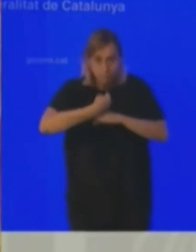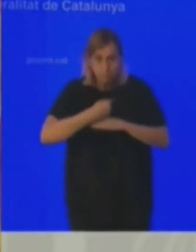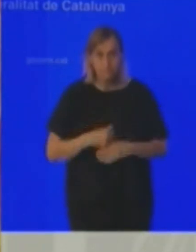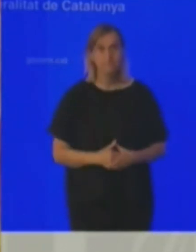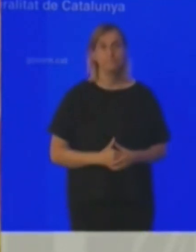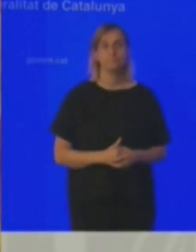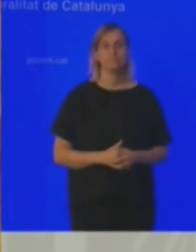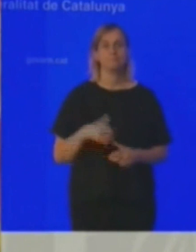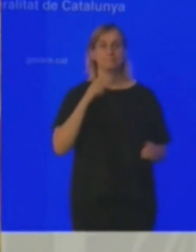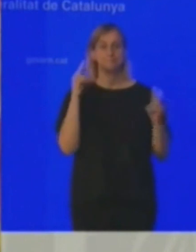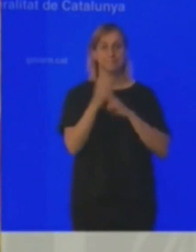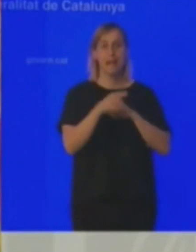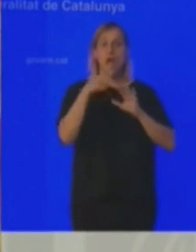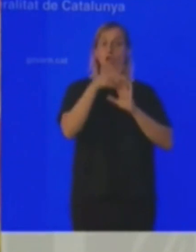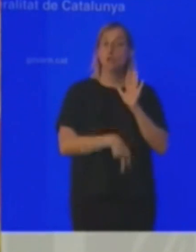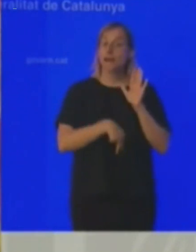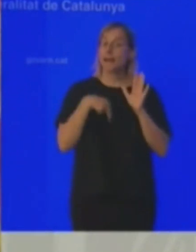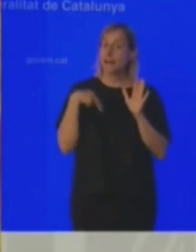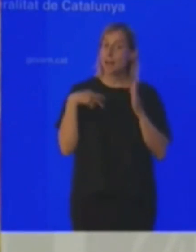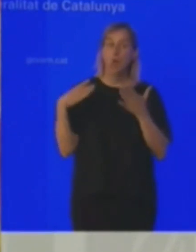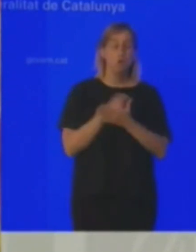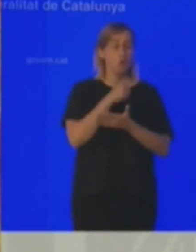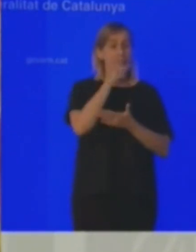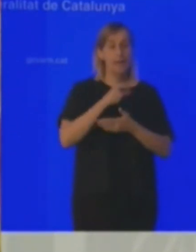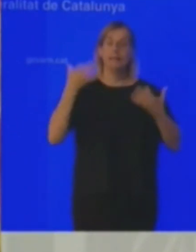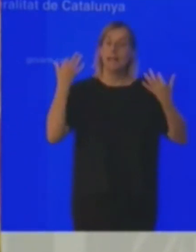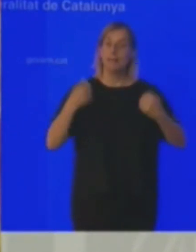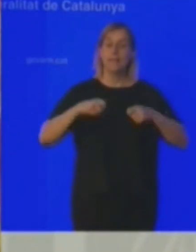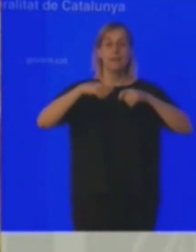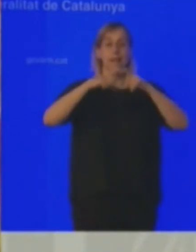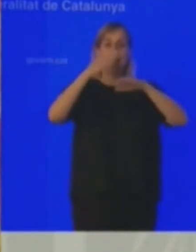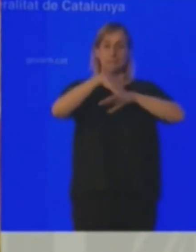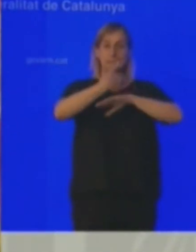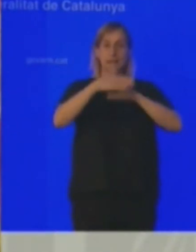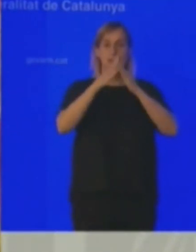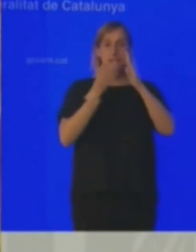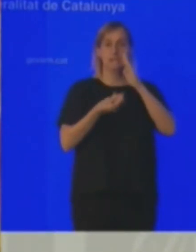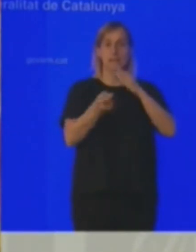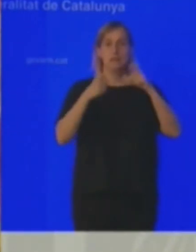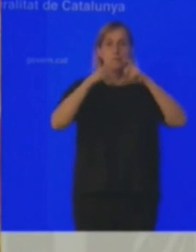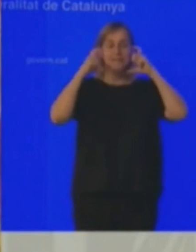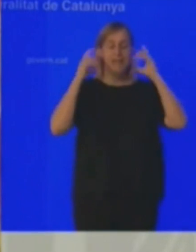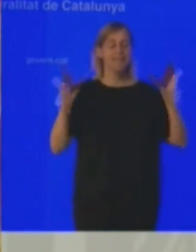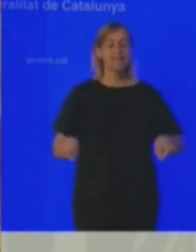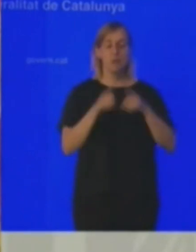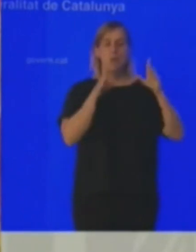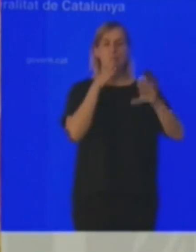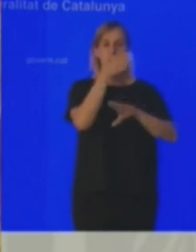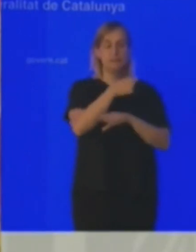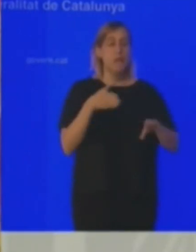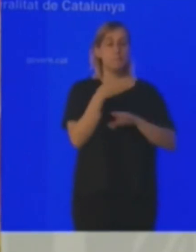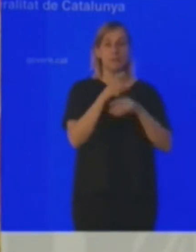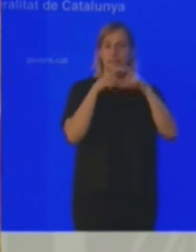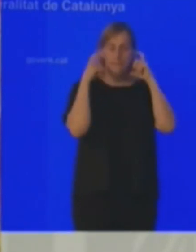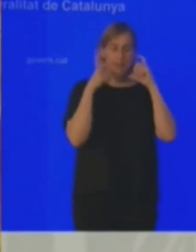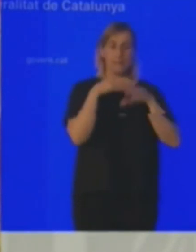general es que todo el mundo salga de casa con la mascarilla. Tenga que hacer lo que tenga que hacer, se vaya a la